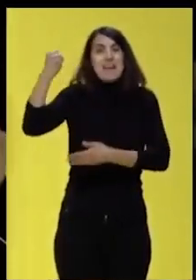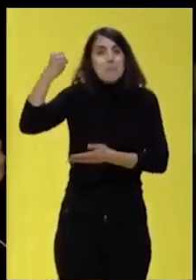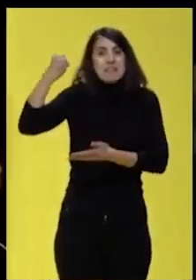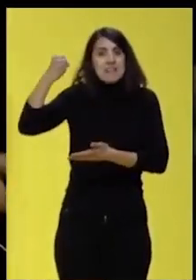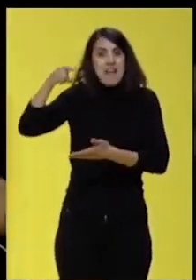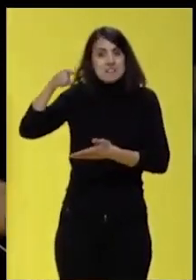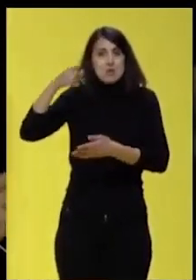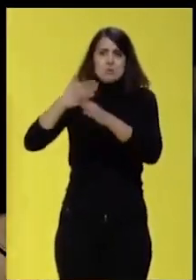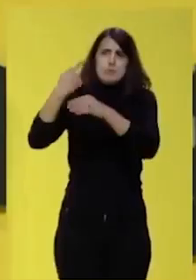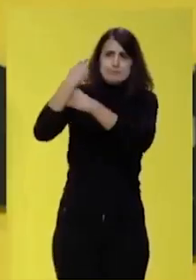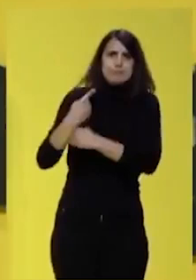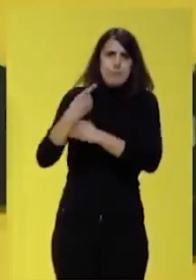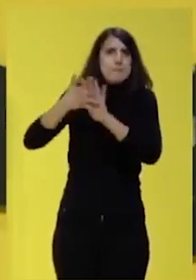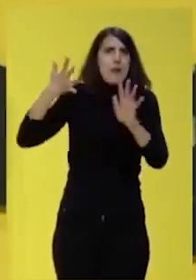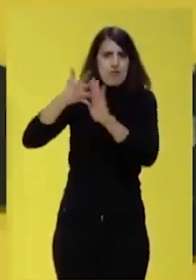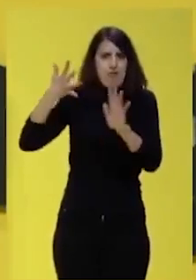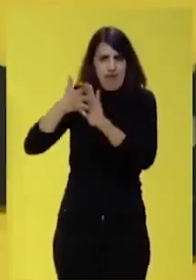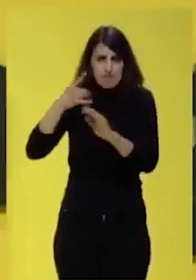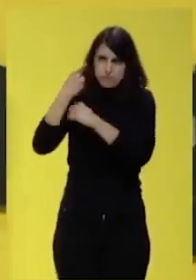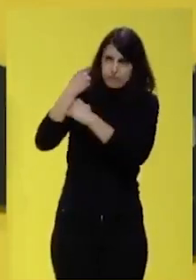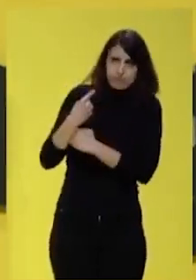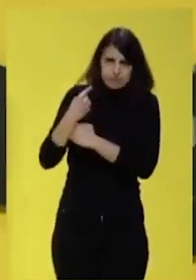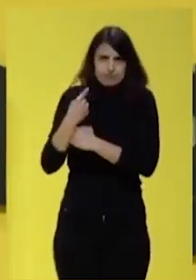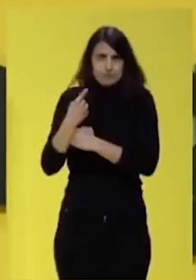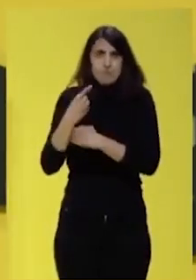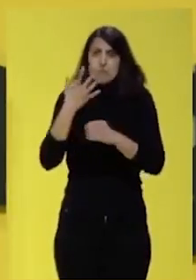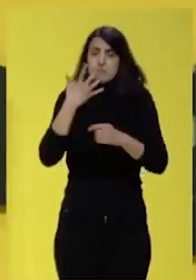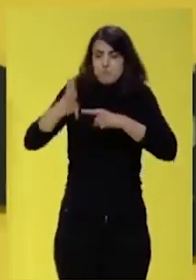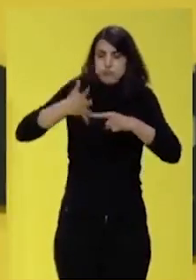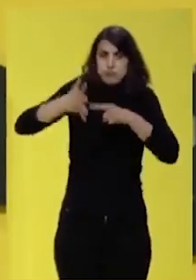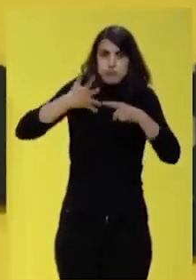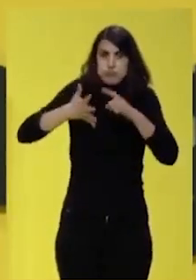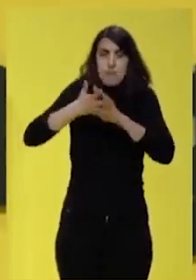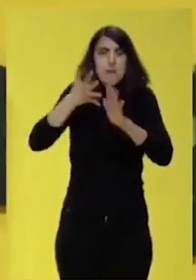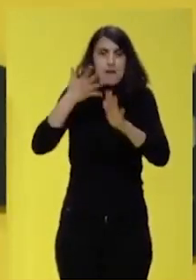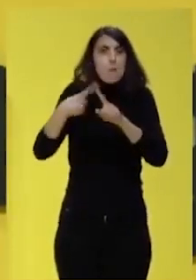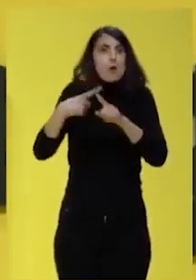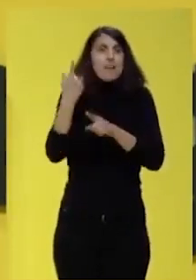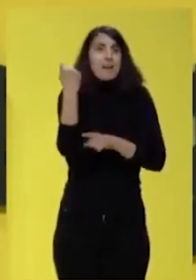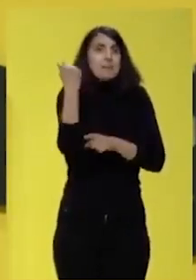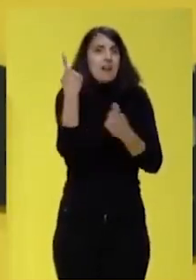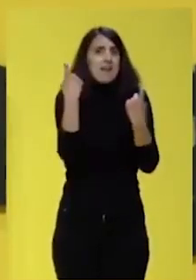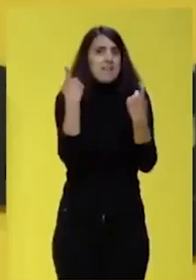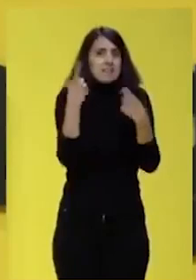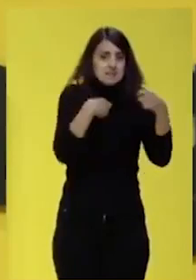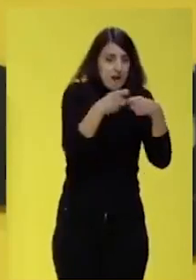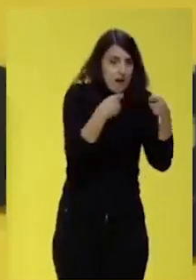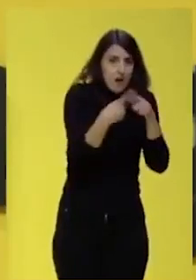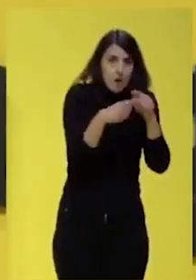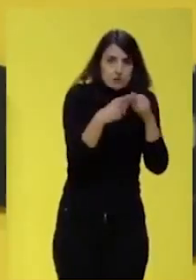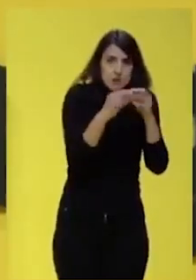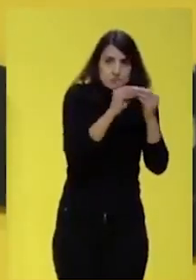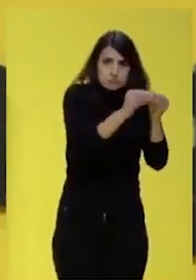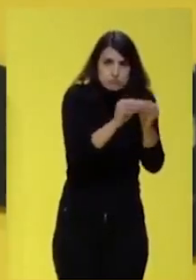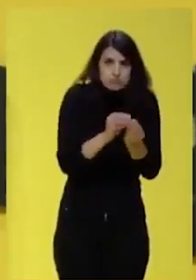la velocidad en todas las cosas. La velocidad en la producción, porque el capital necesita convertir rápidamente las mercancías y que